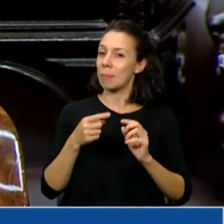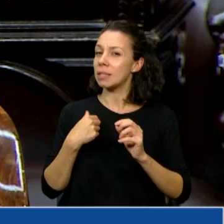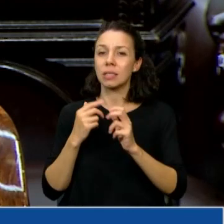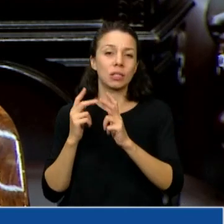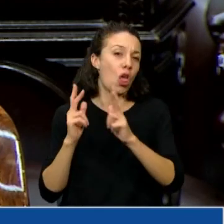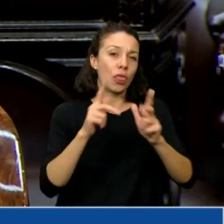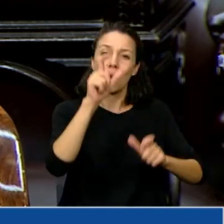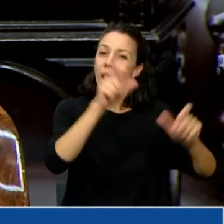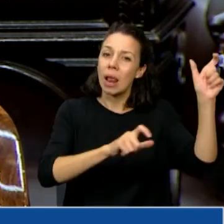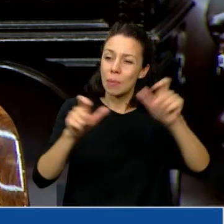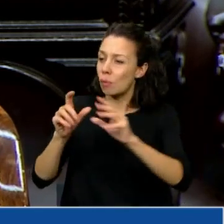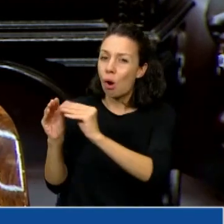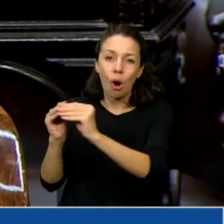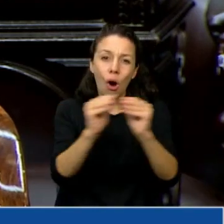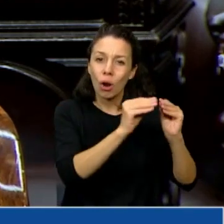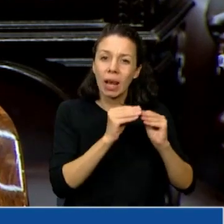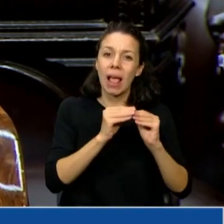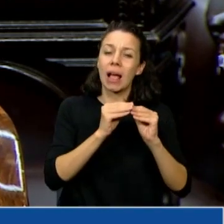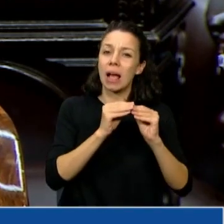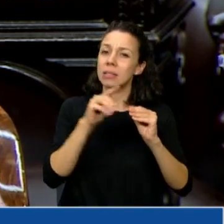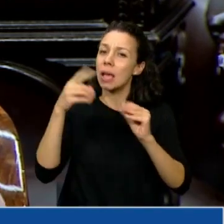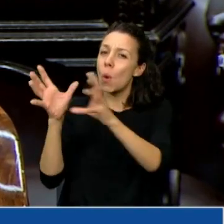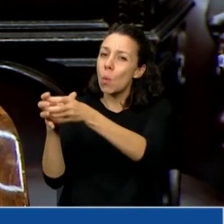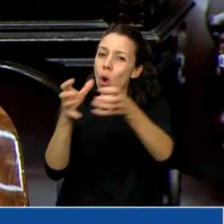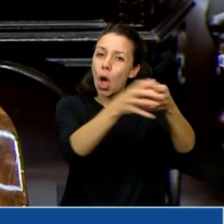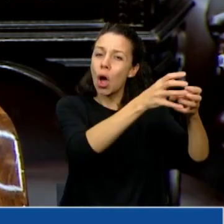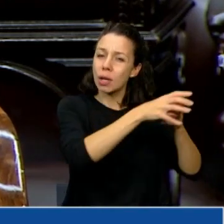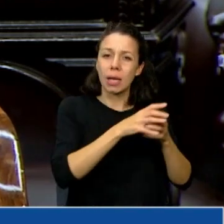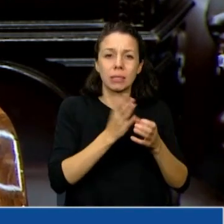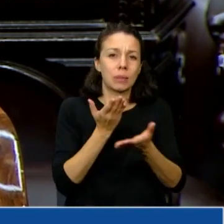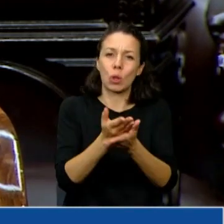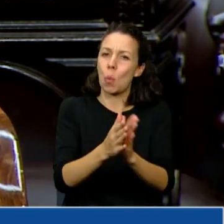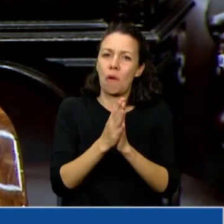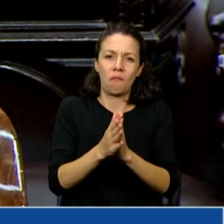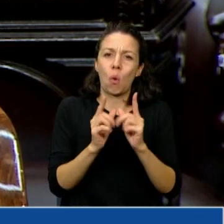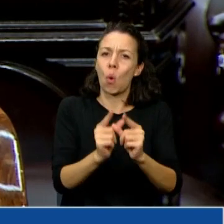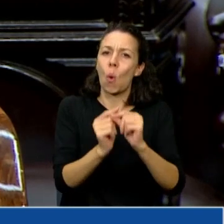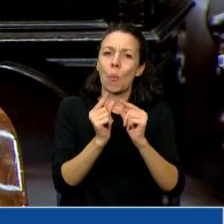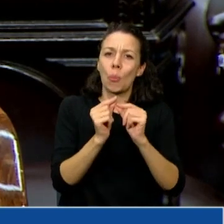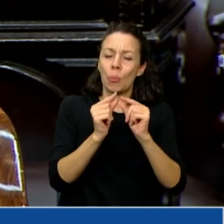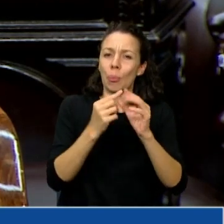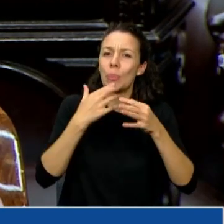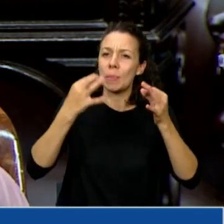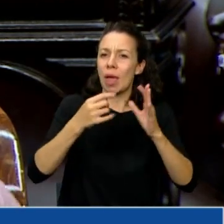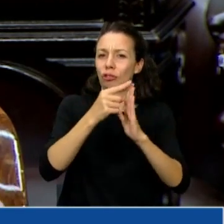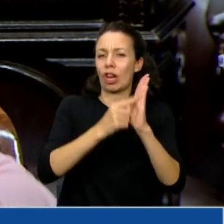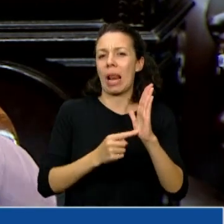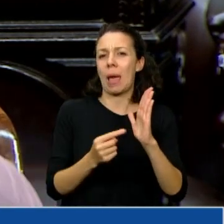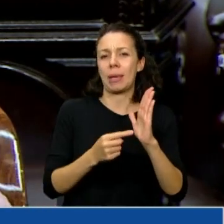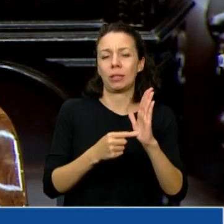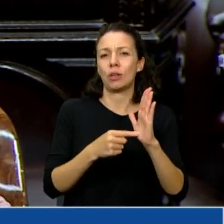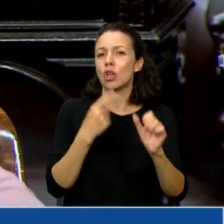a quienes son nuestros colegas de otros bloques. Es indispensable cumplir el reglamento. No se